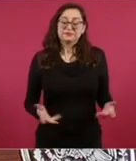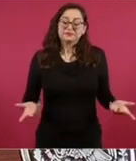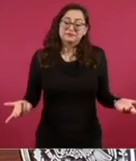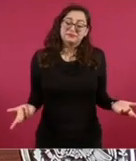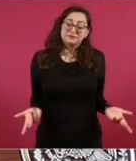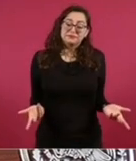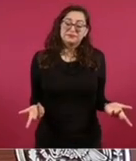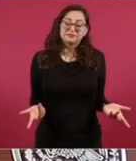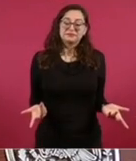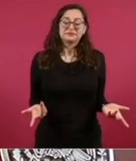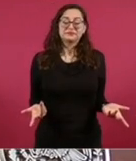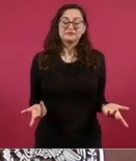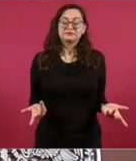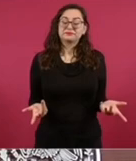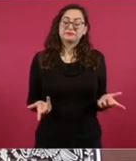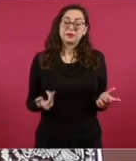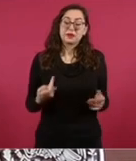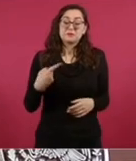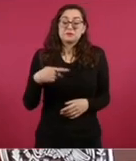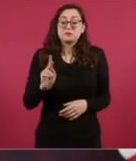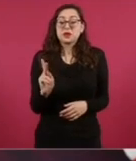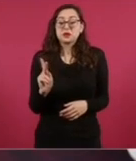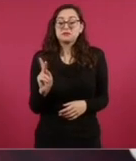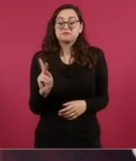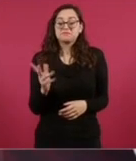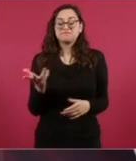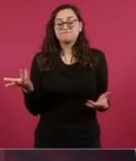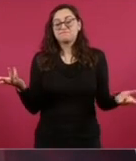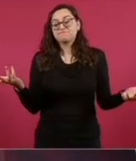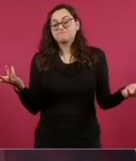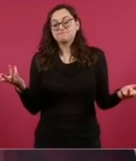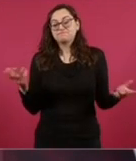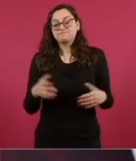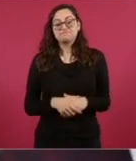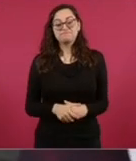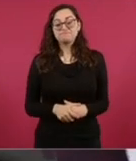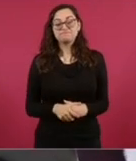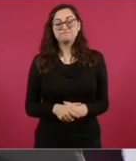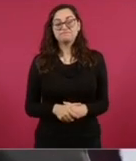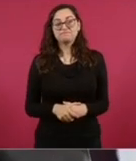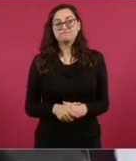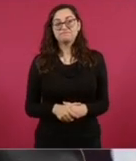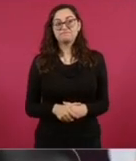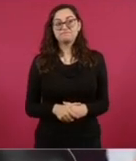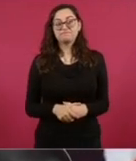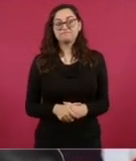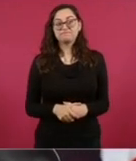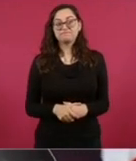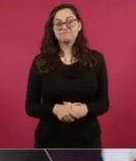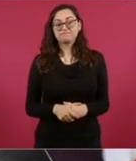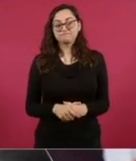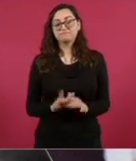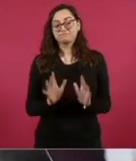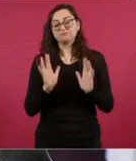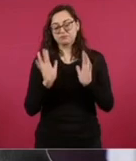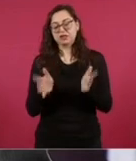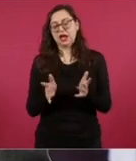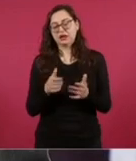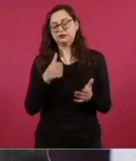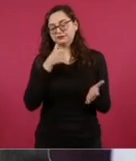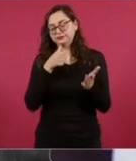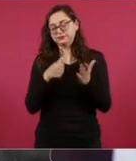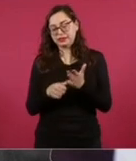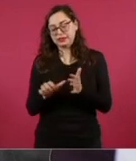ya se hizo una nota diplomática,